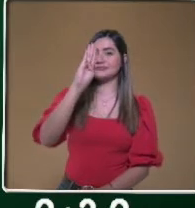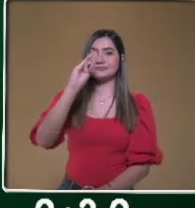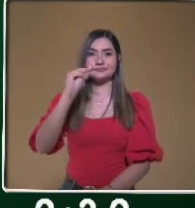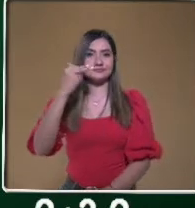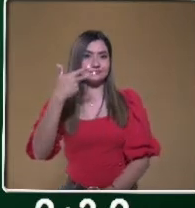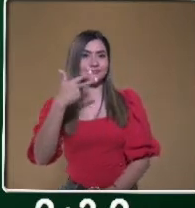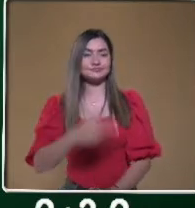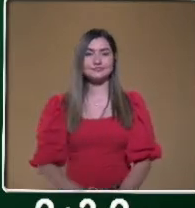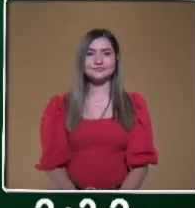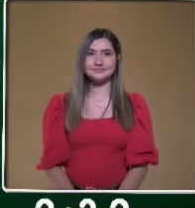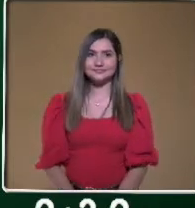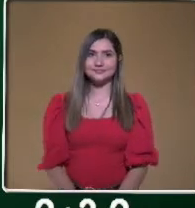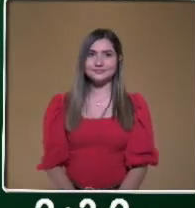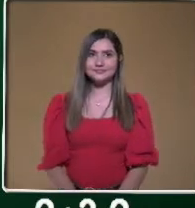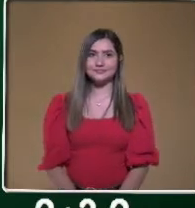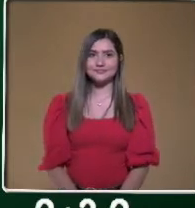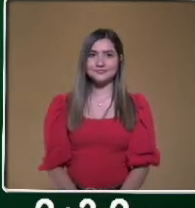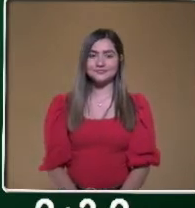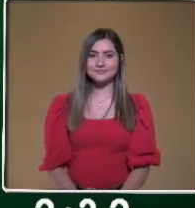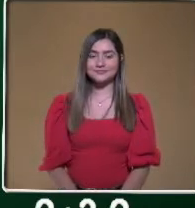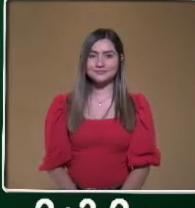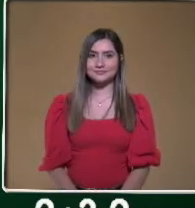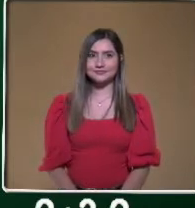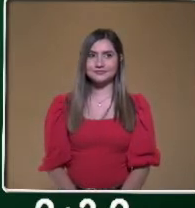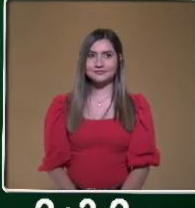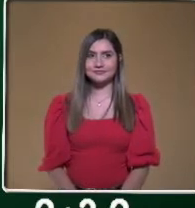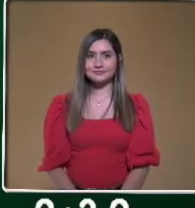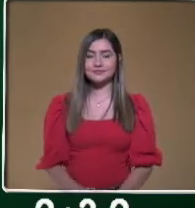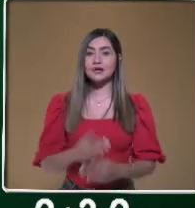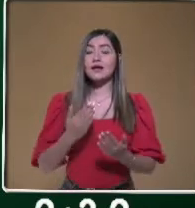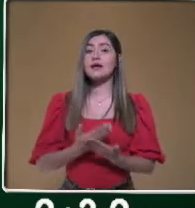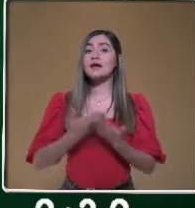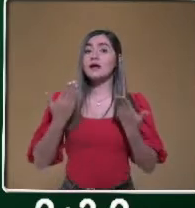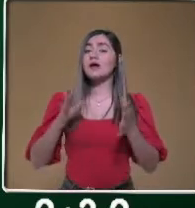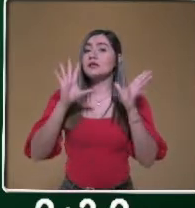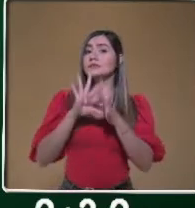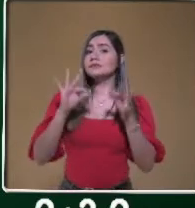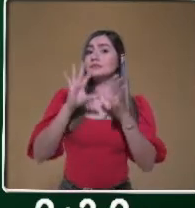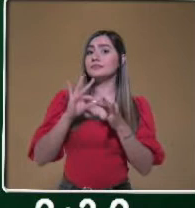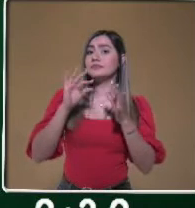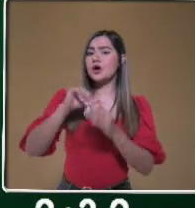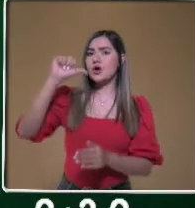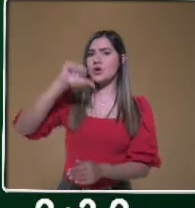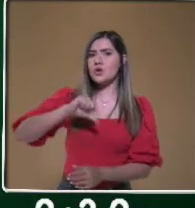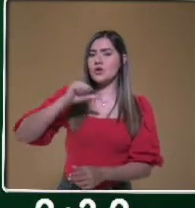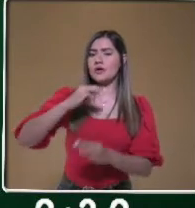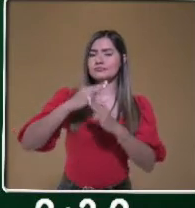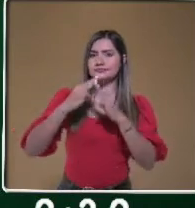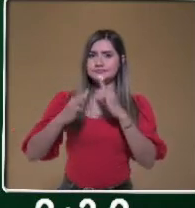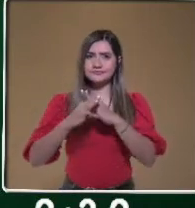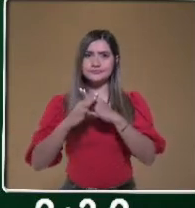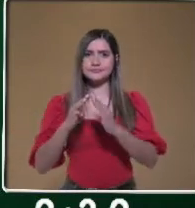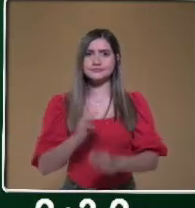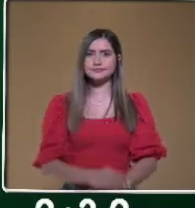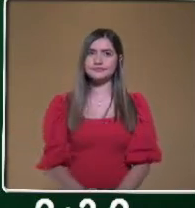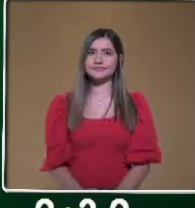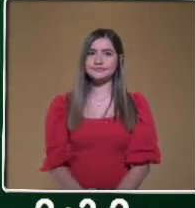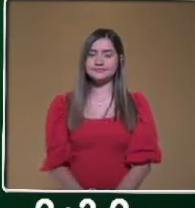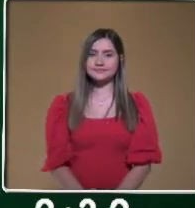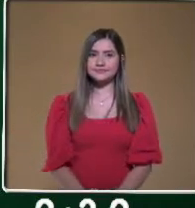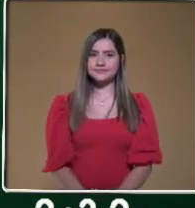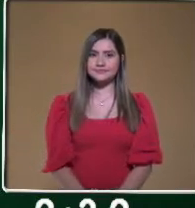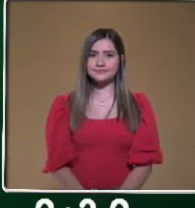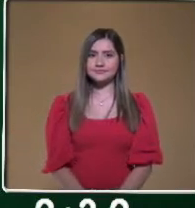correcto, maestra. Y bueno, los invitamos a que tengan a la mano el libro de texto para que puedan complementar la información que vamos a estar trabajando.